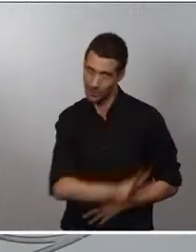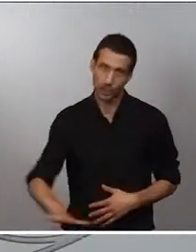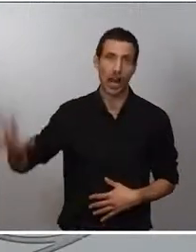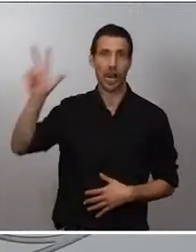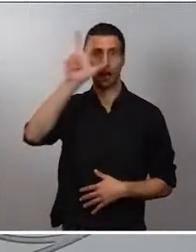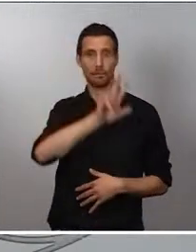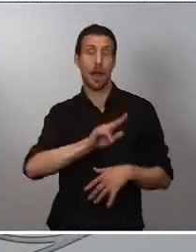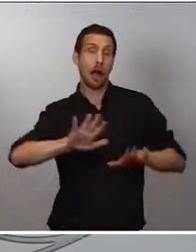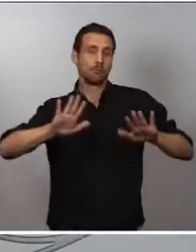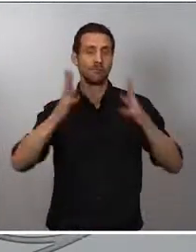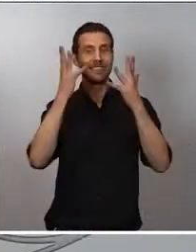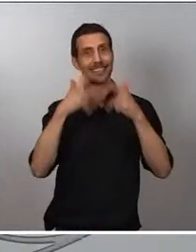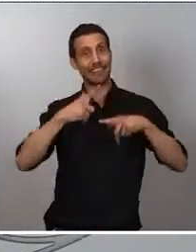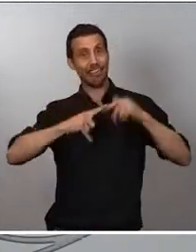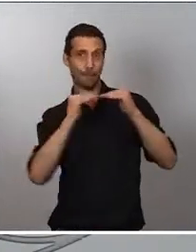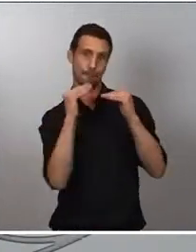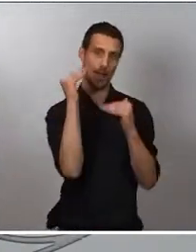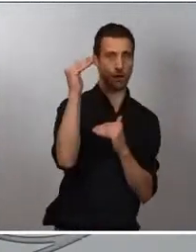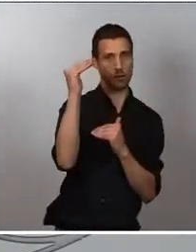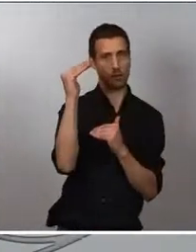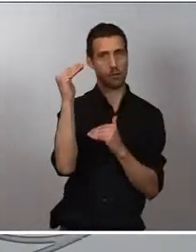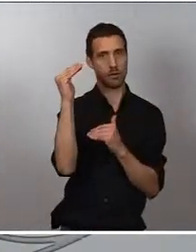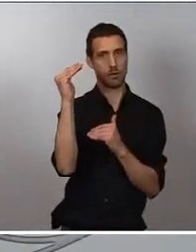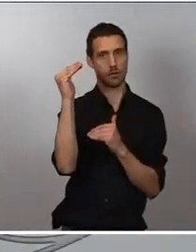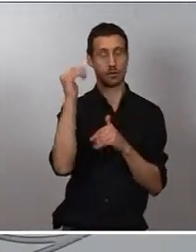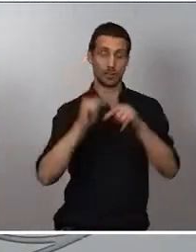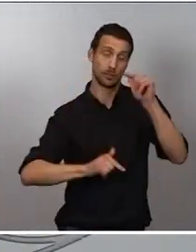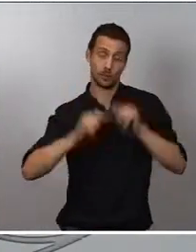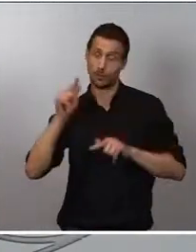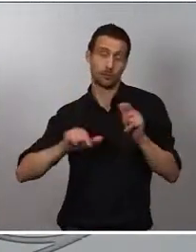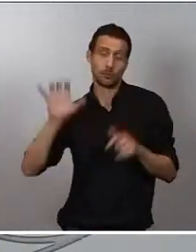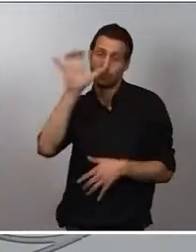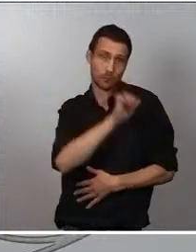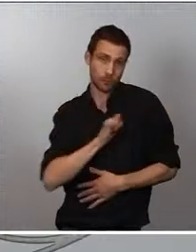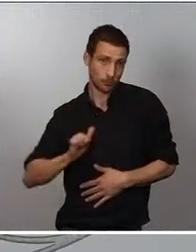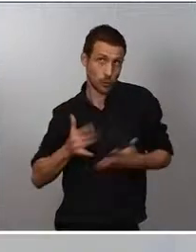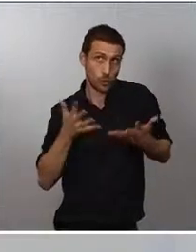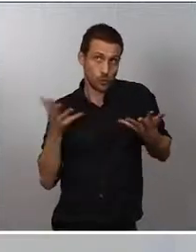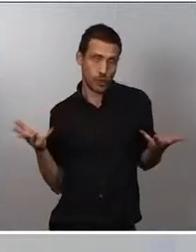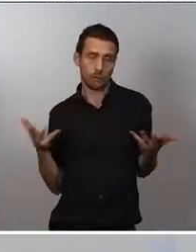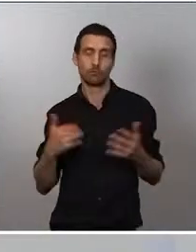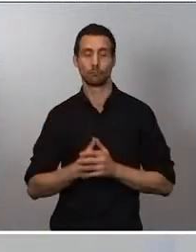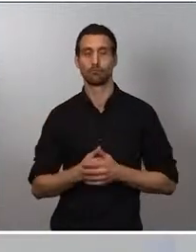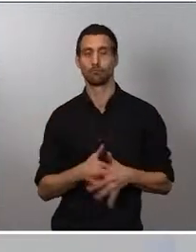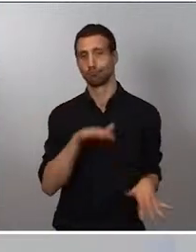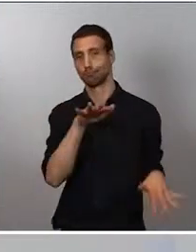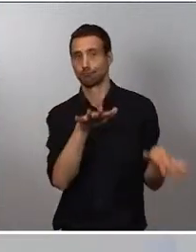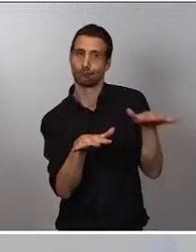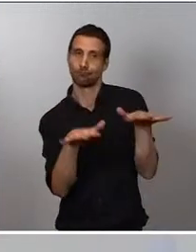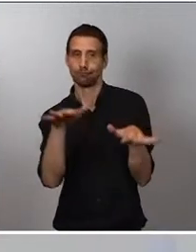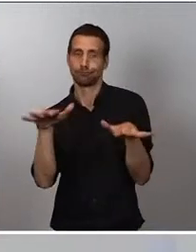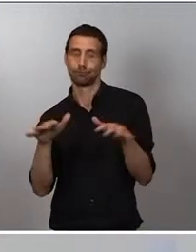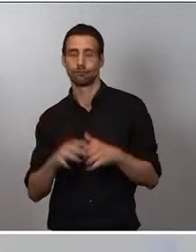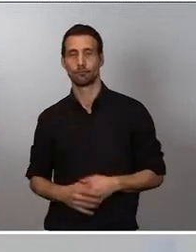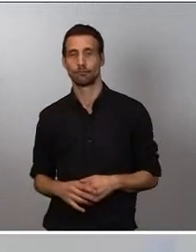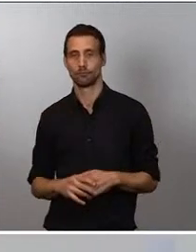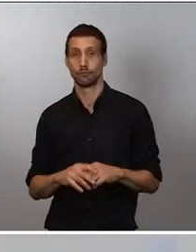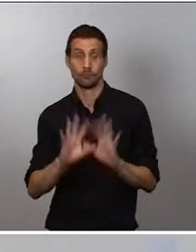dependiendo de algunos territorios de comunidades autónomas. Por tanto, en resumen, tenemos que la situación epidemiológica,